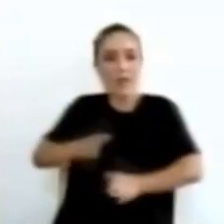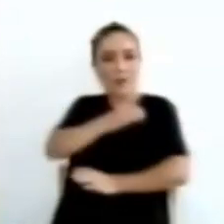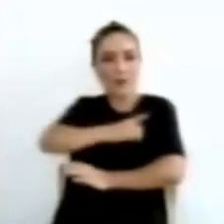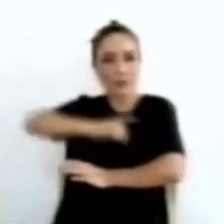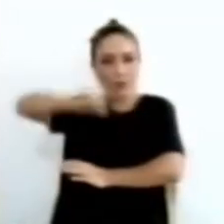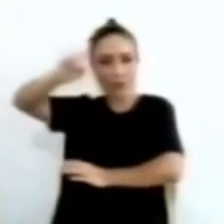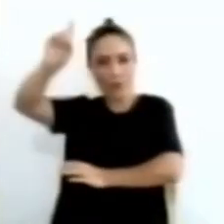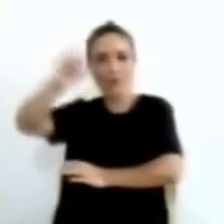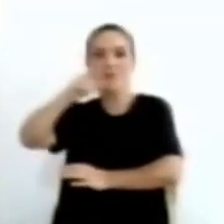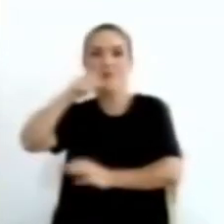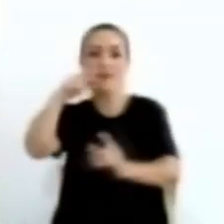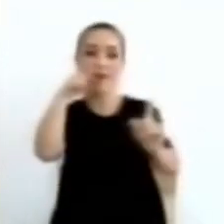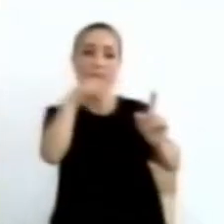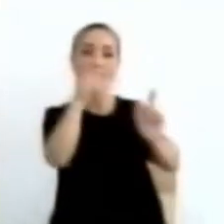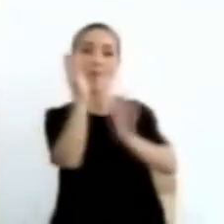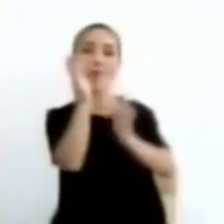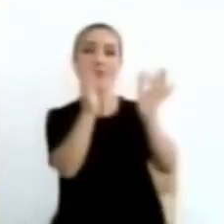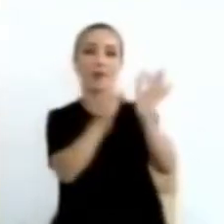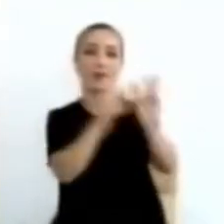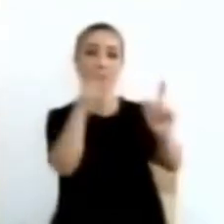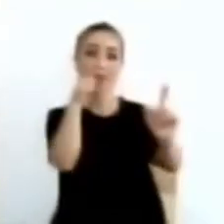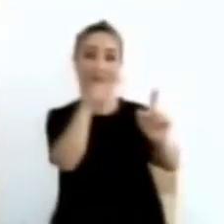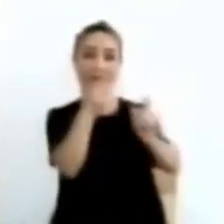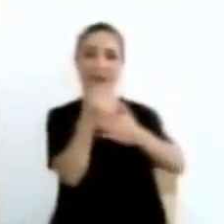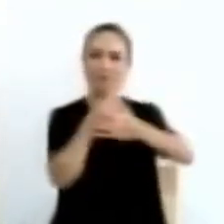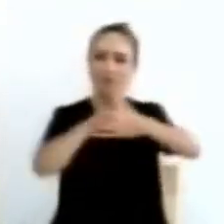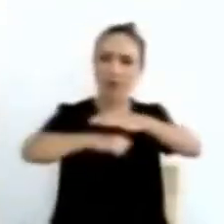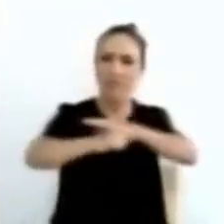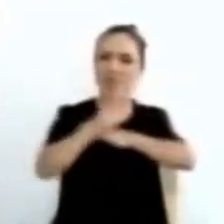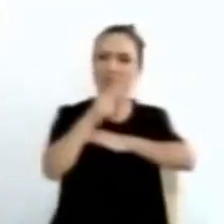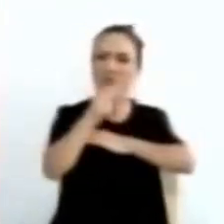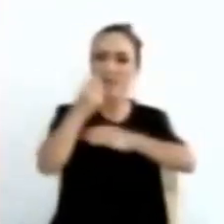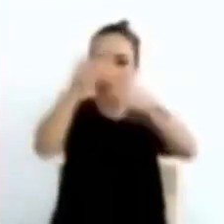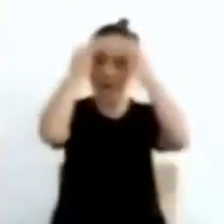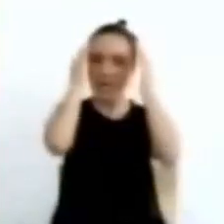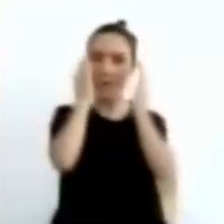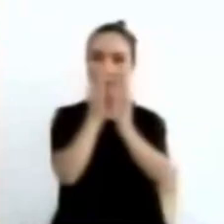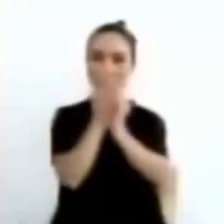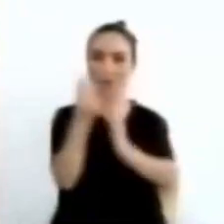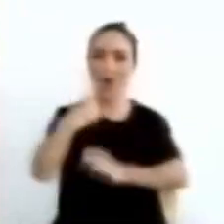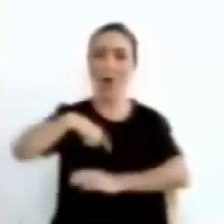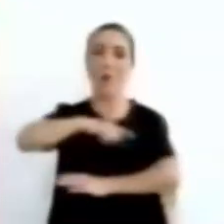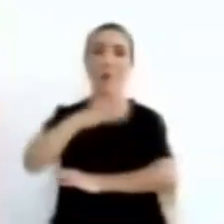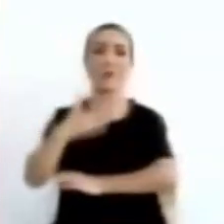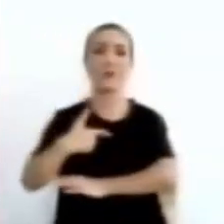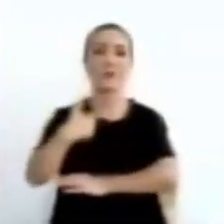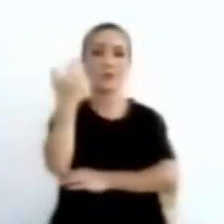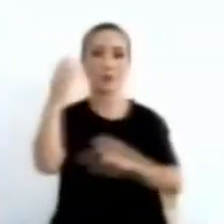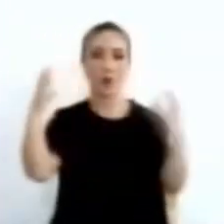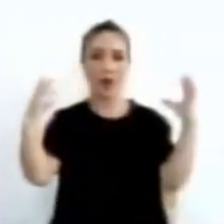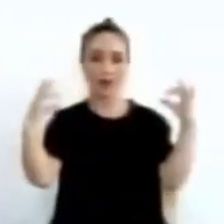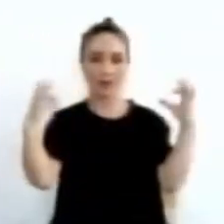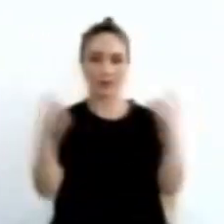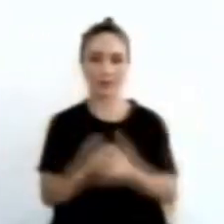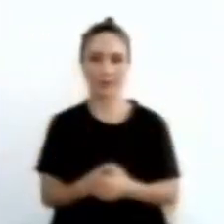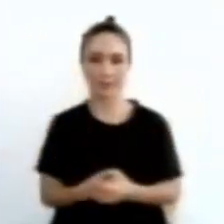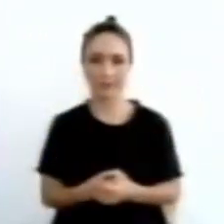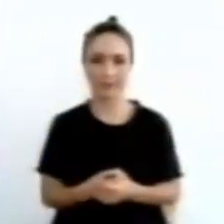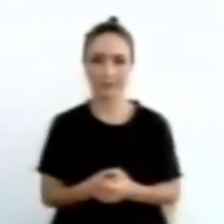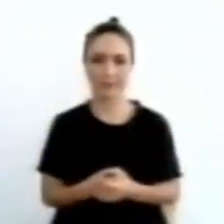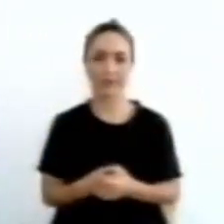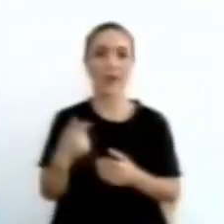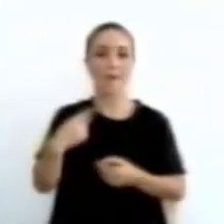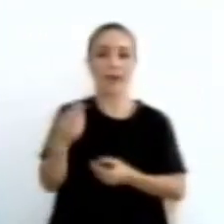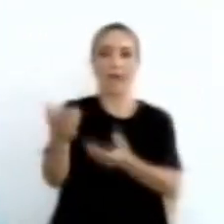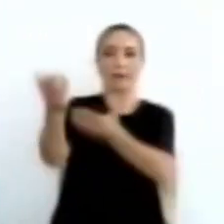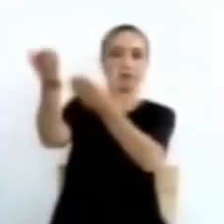Con el lema, María, discípula y madre, muéstranos a Jesús, se realizó la celebración de este 2 de agosto